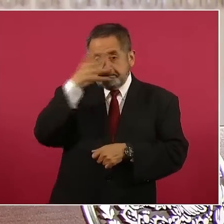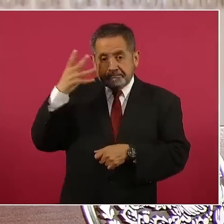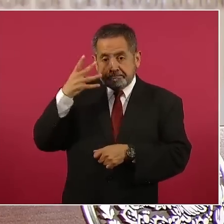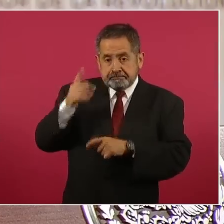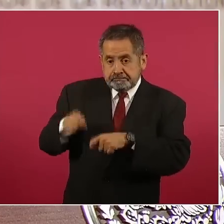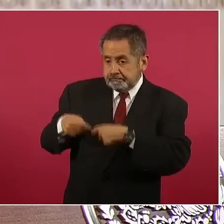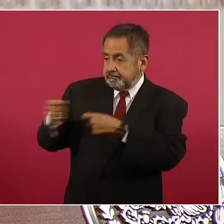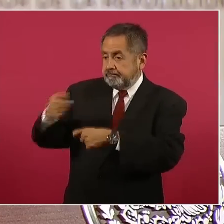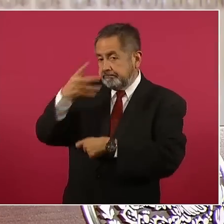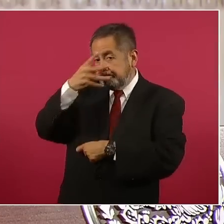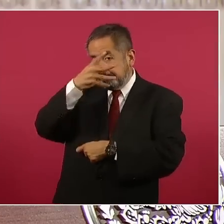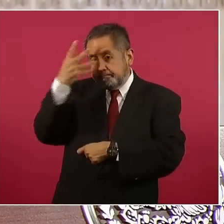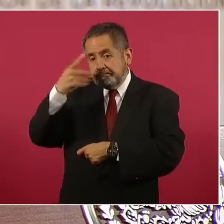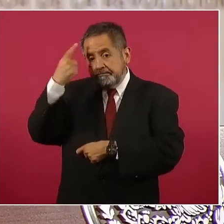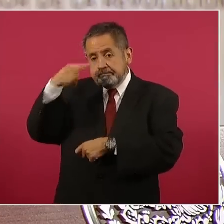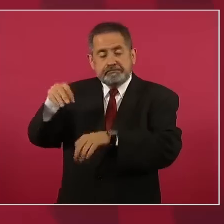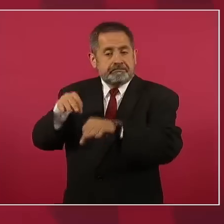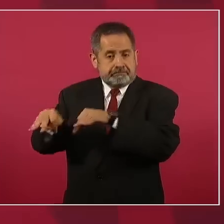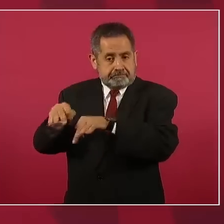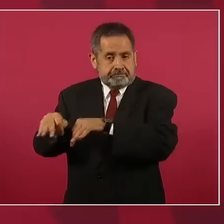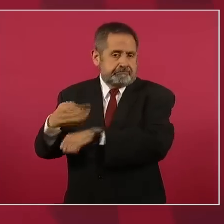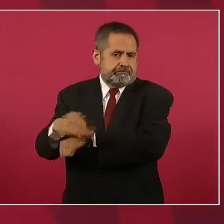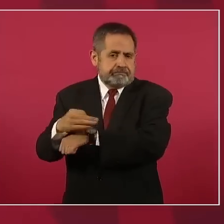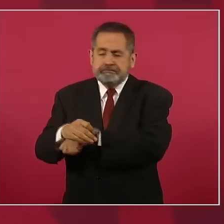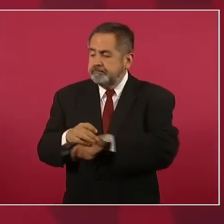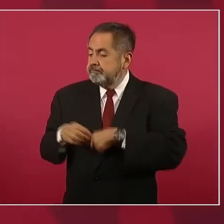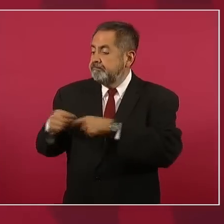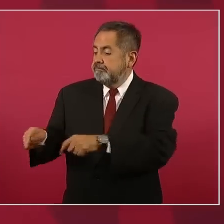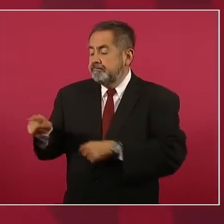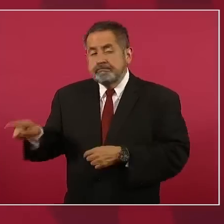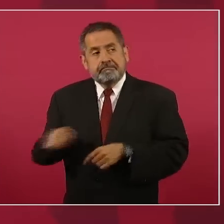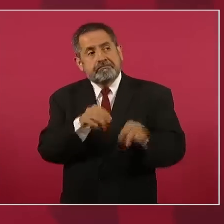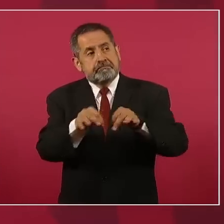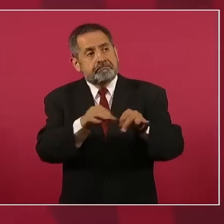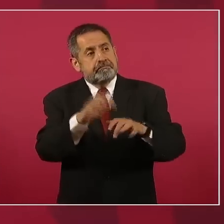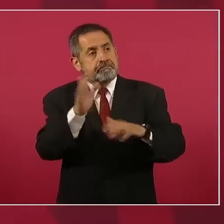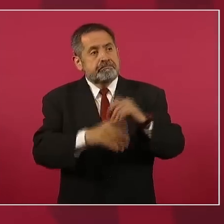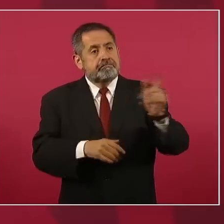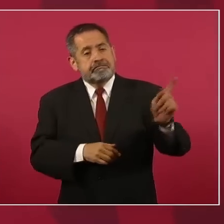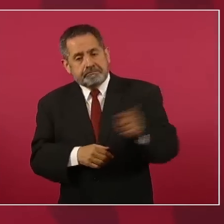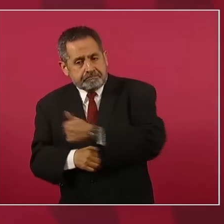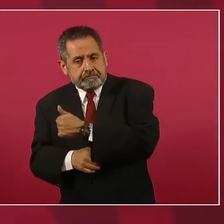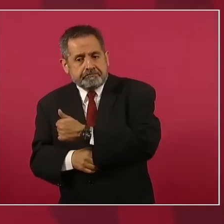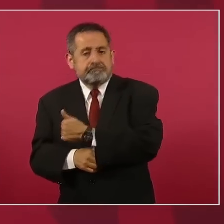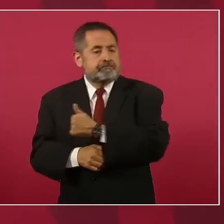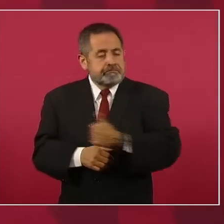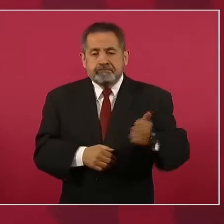temporales de trabajo. También